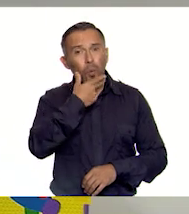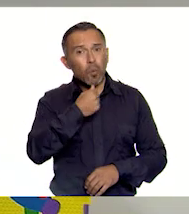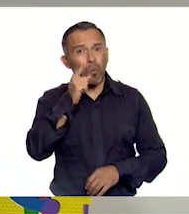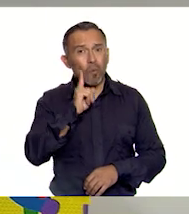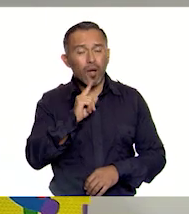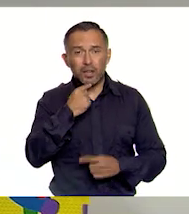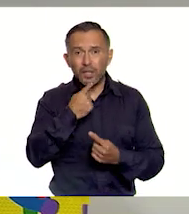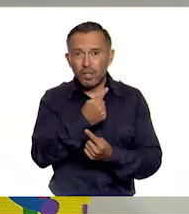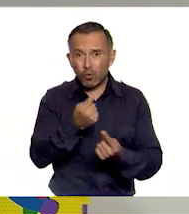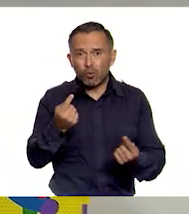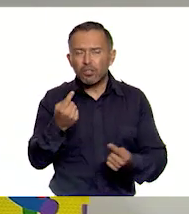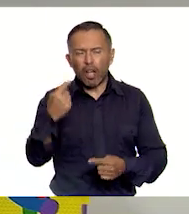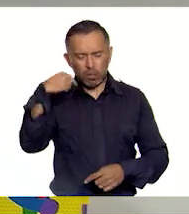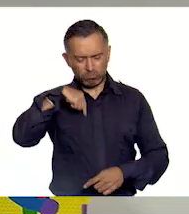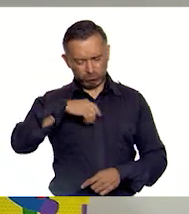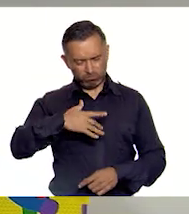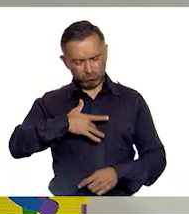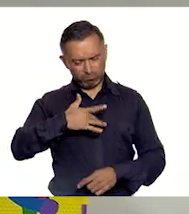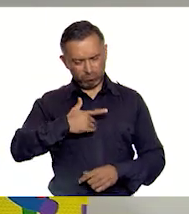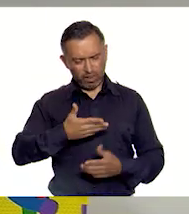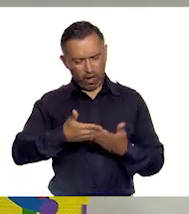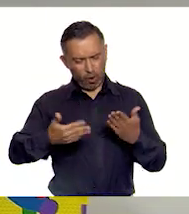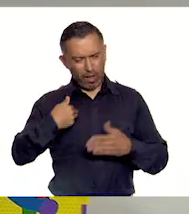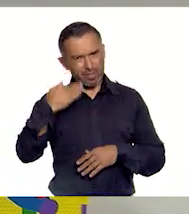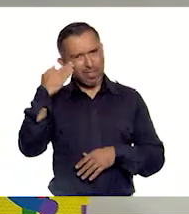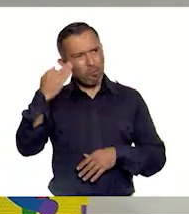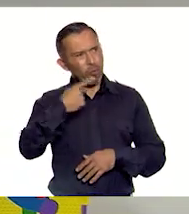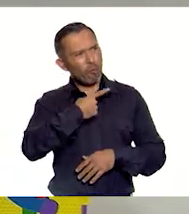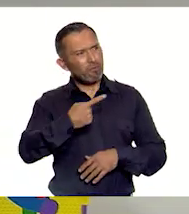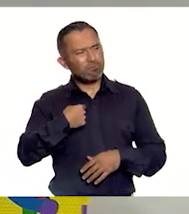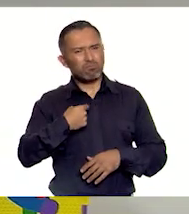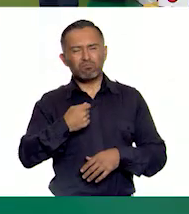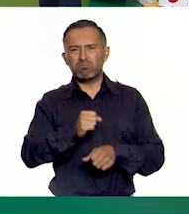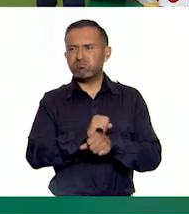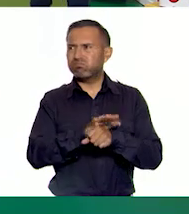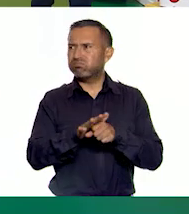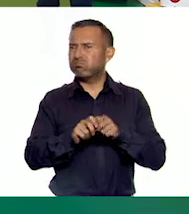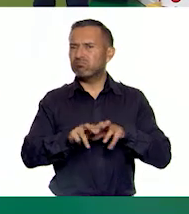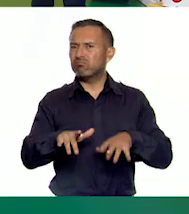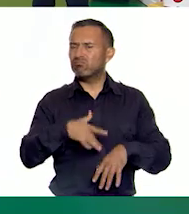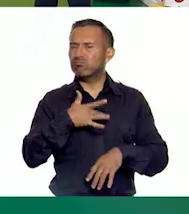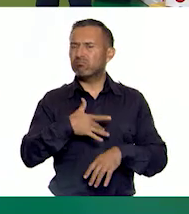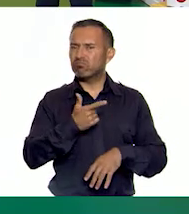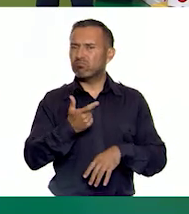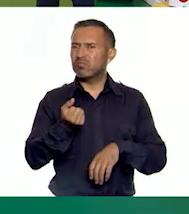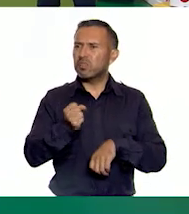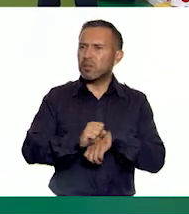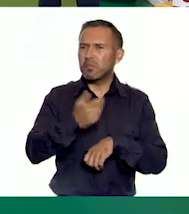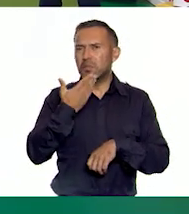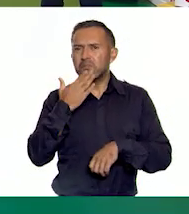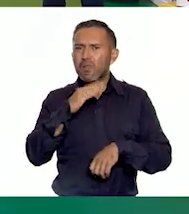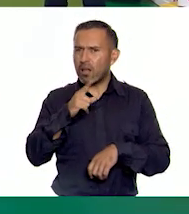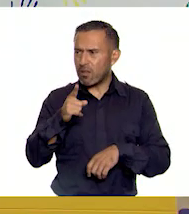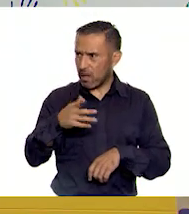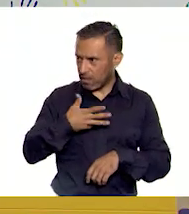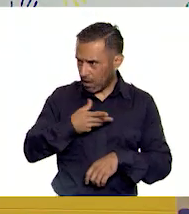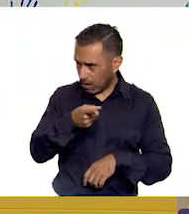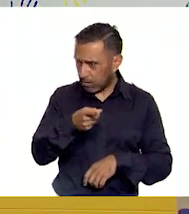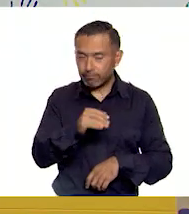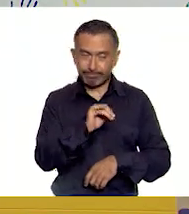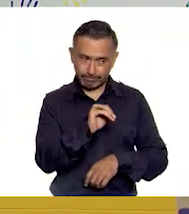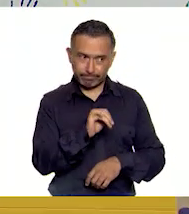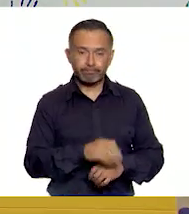expresan de cómo se han sentido en estas últimas semanas. ¿Lo están diciendo? Así es. Y también recuerda,